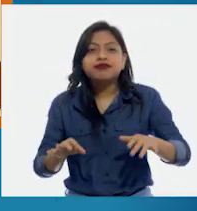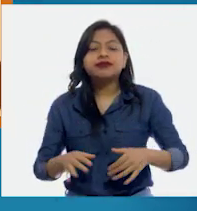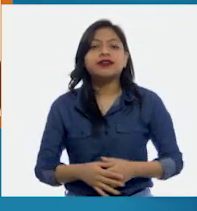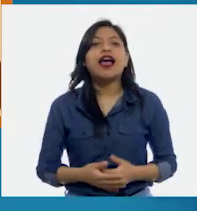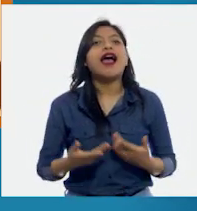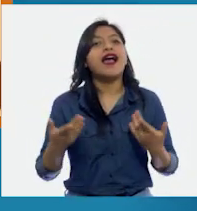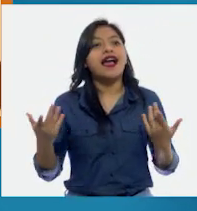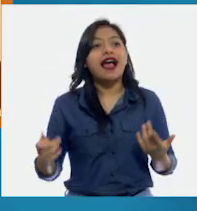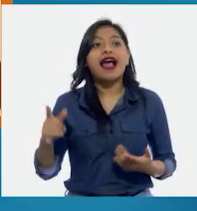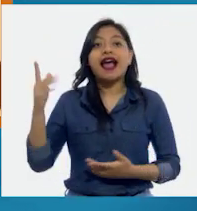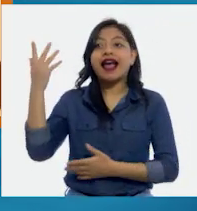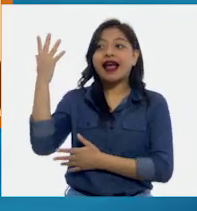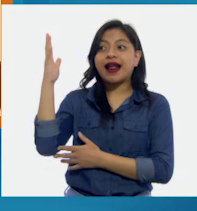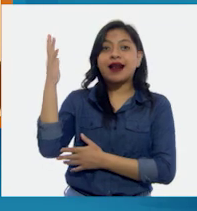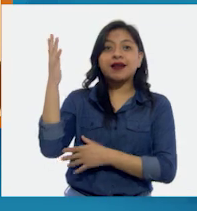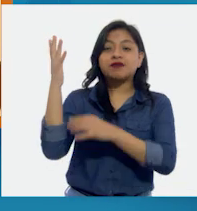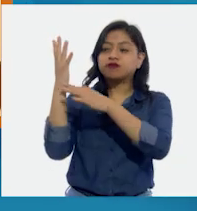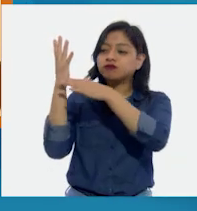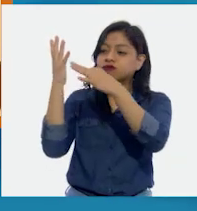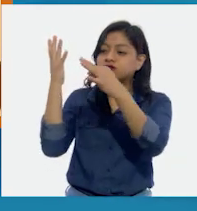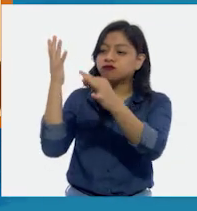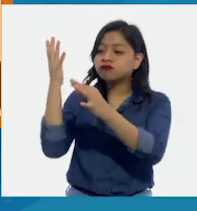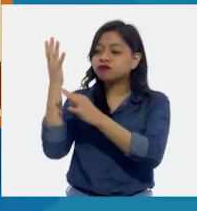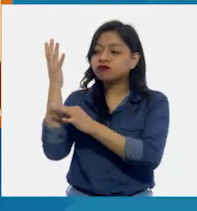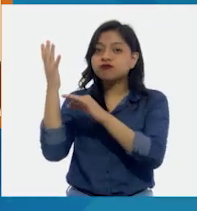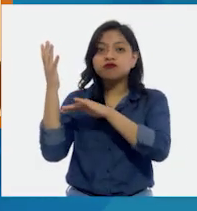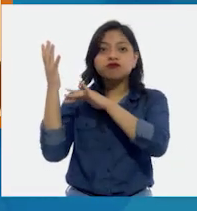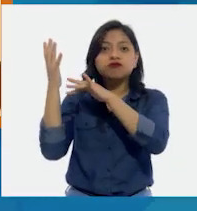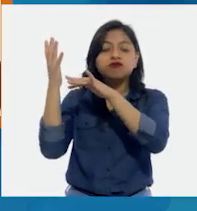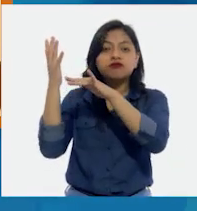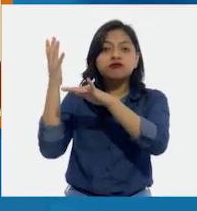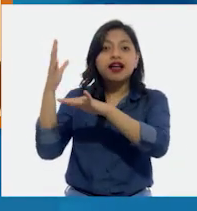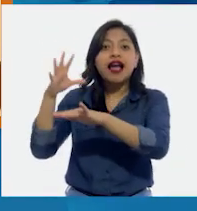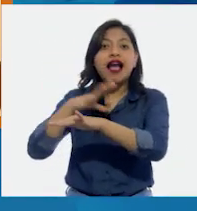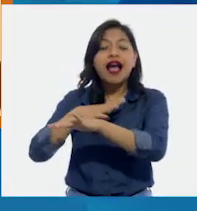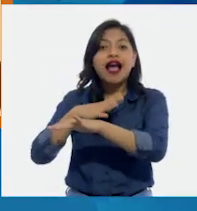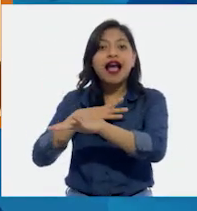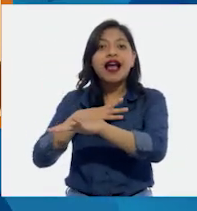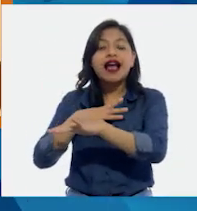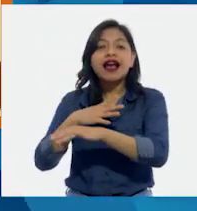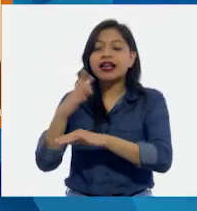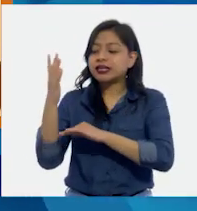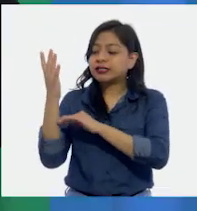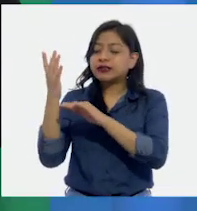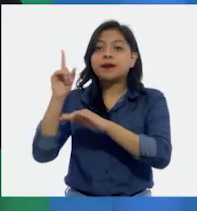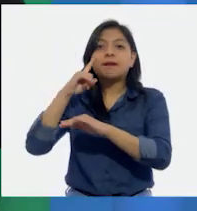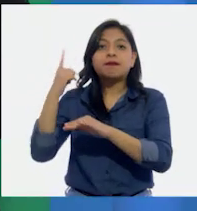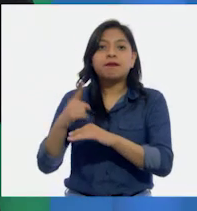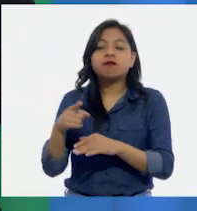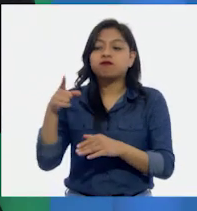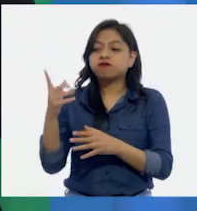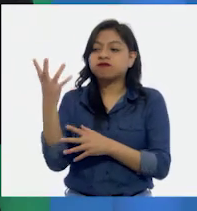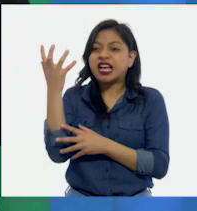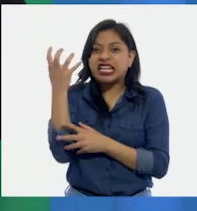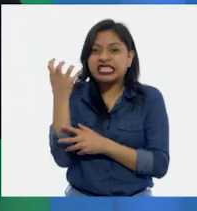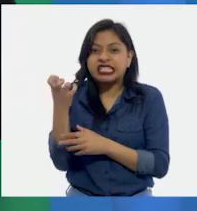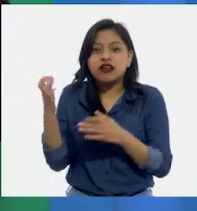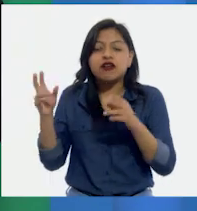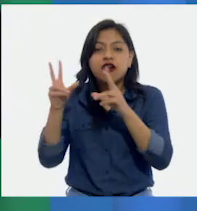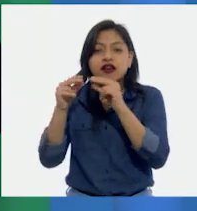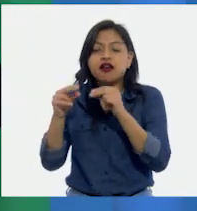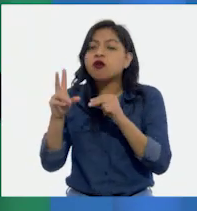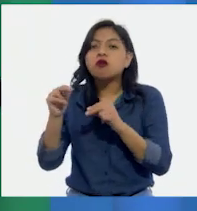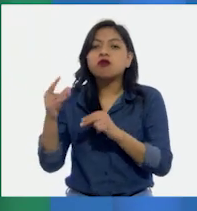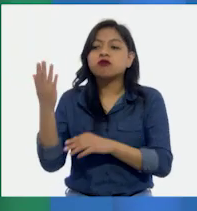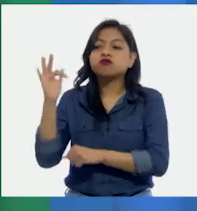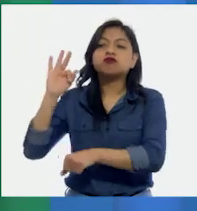Así que los pinos tienen hojas con una cubierta que evita su congelación. Hay ecosistemas con